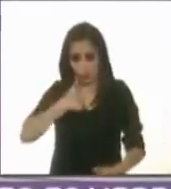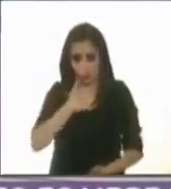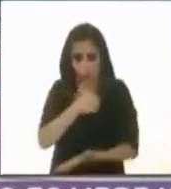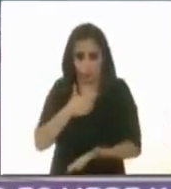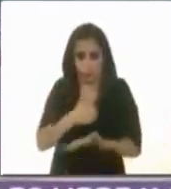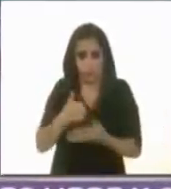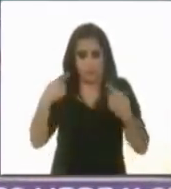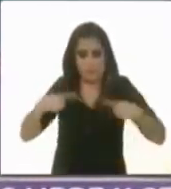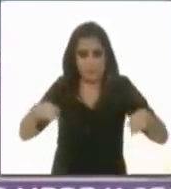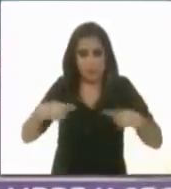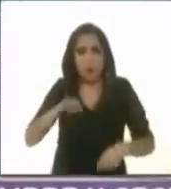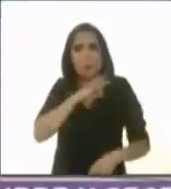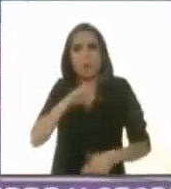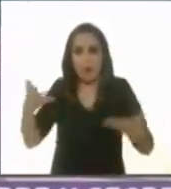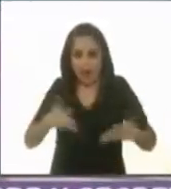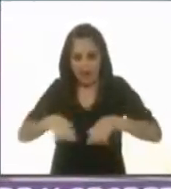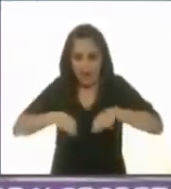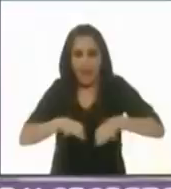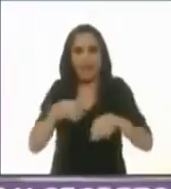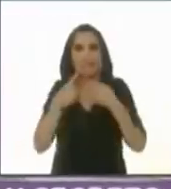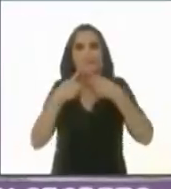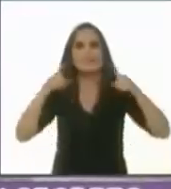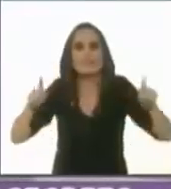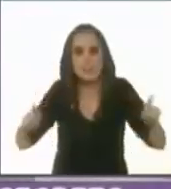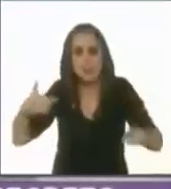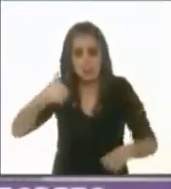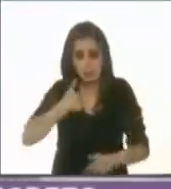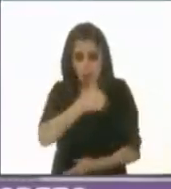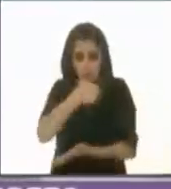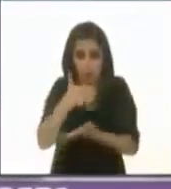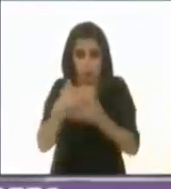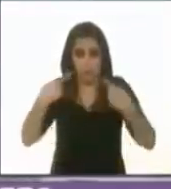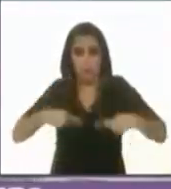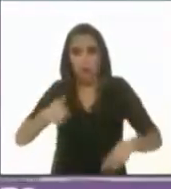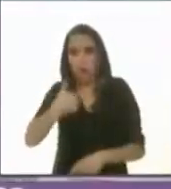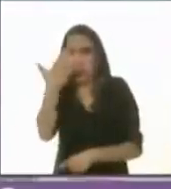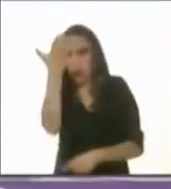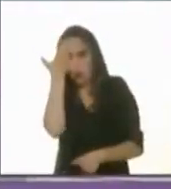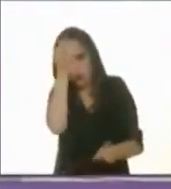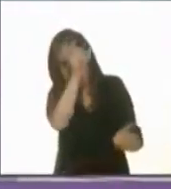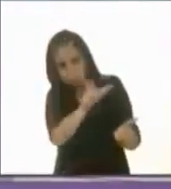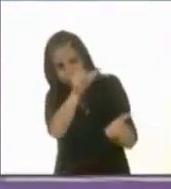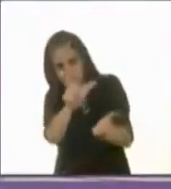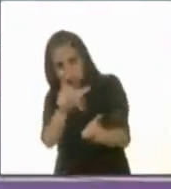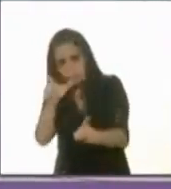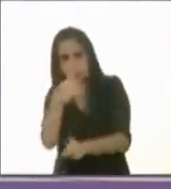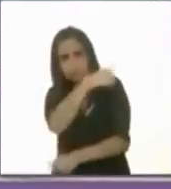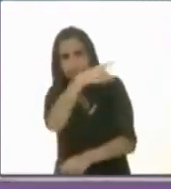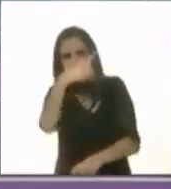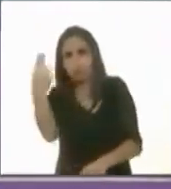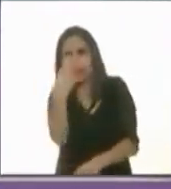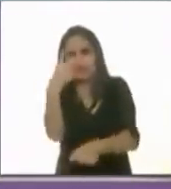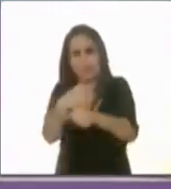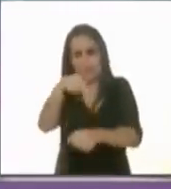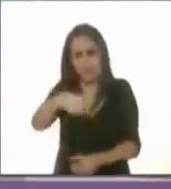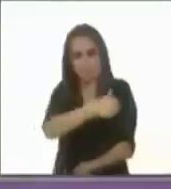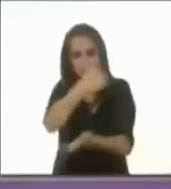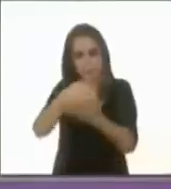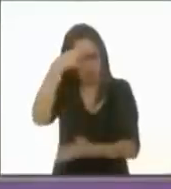puede hacer la diferencia. Soy una ciudadana que conoce las necesidades de la Ciudad de México. Muchas gracias.